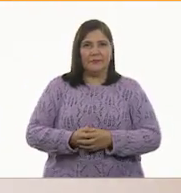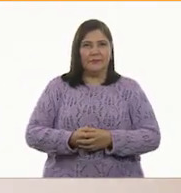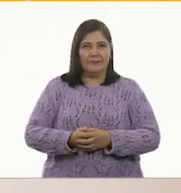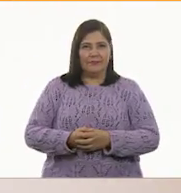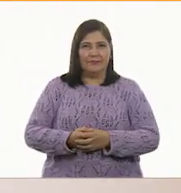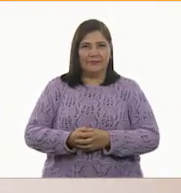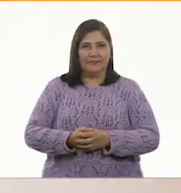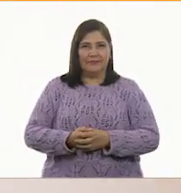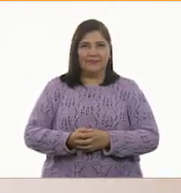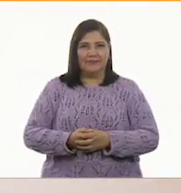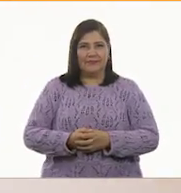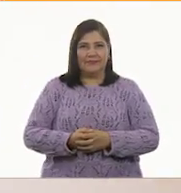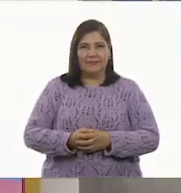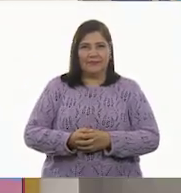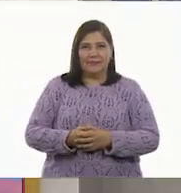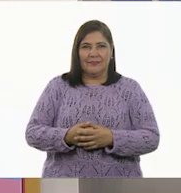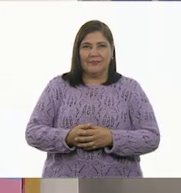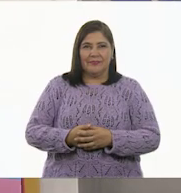Oye.